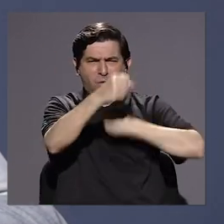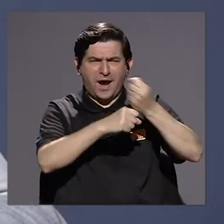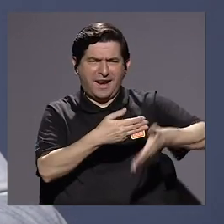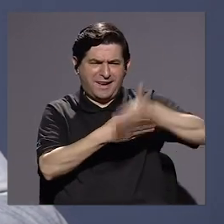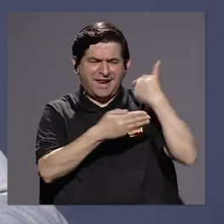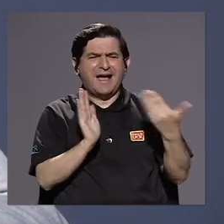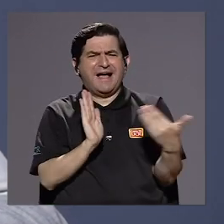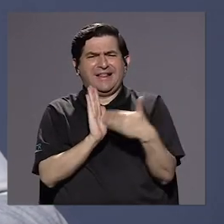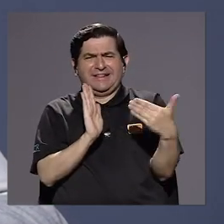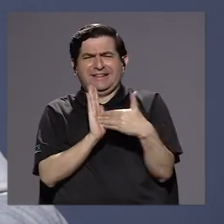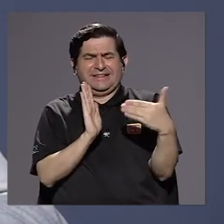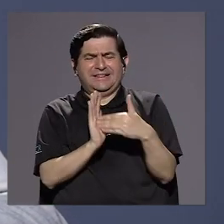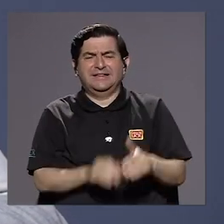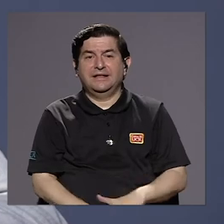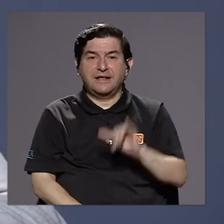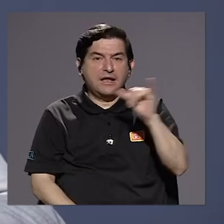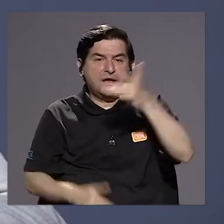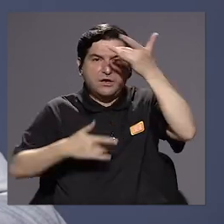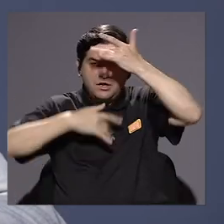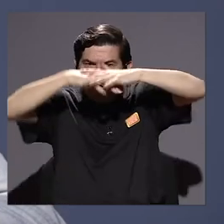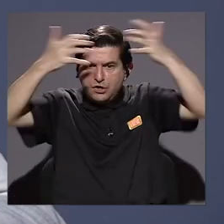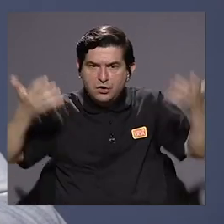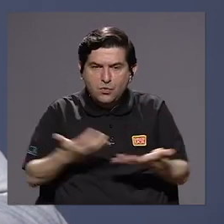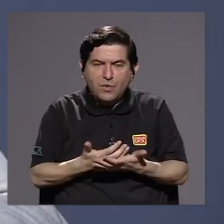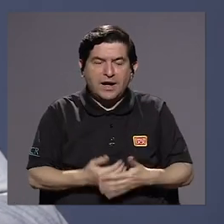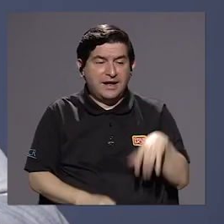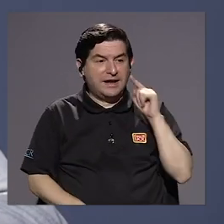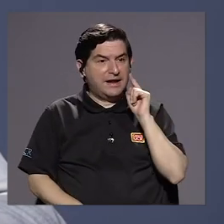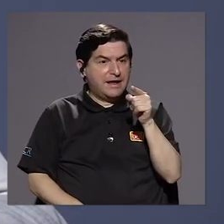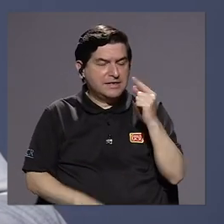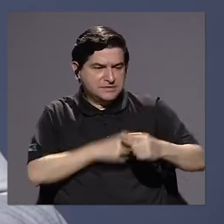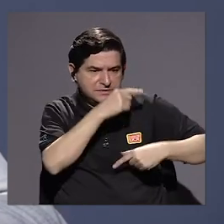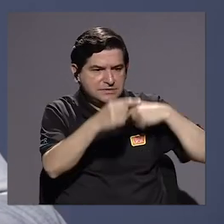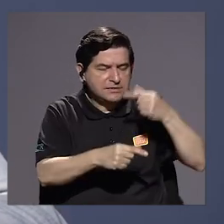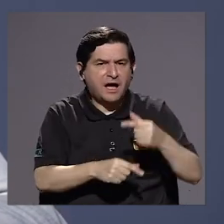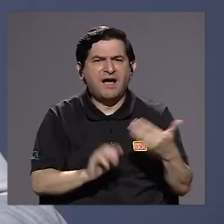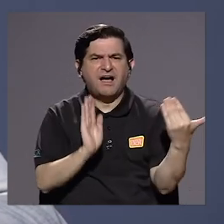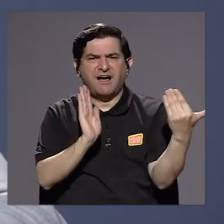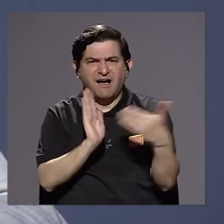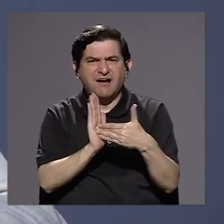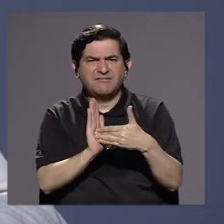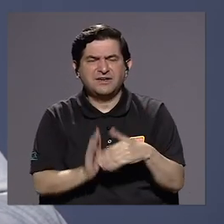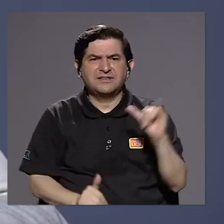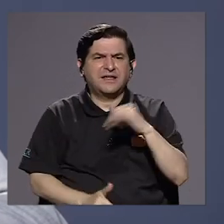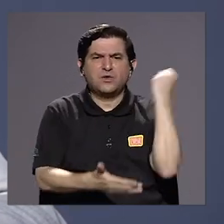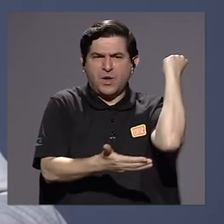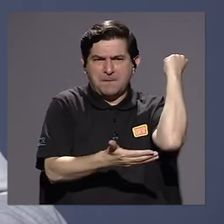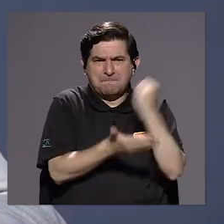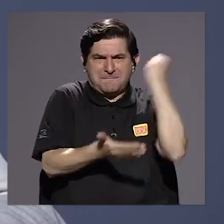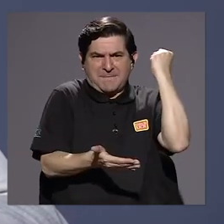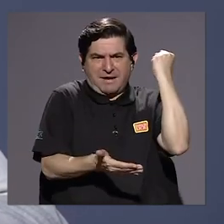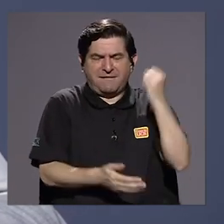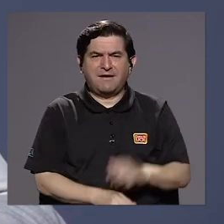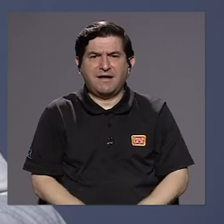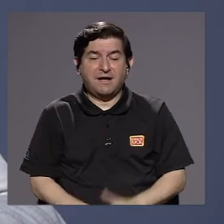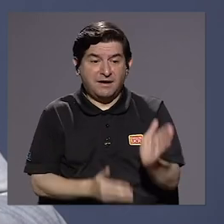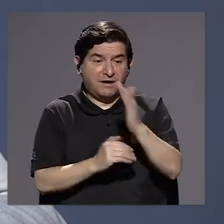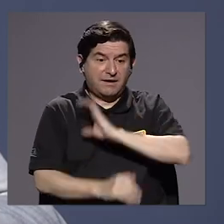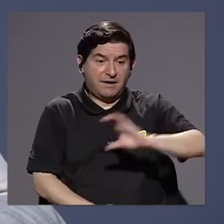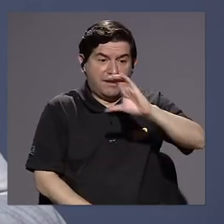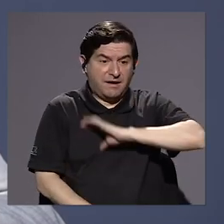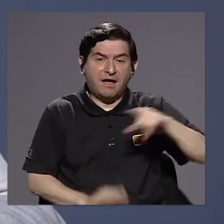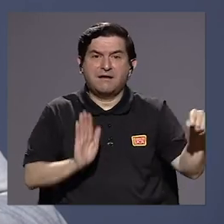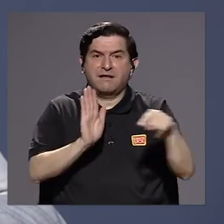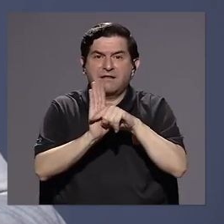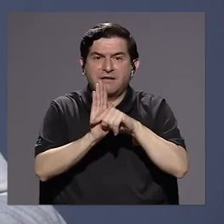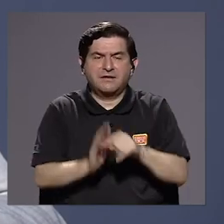muchísimo. La pandemia también, esta generación queda marcada de algún modo y llena de aspectos también negativos. Si